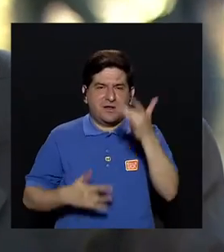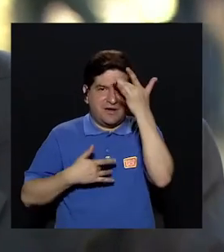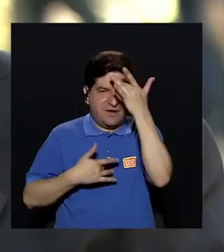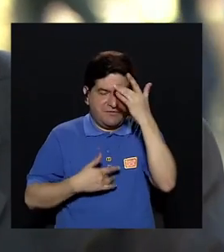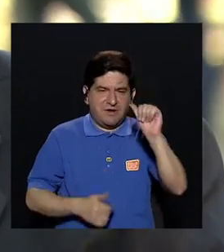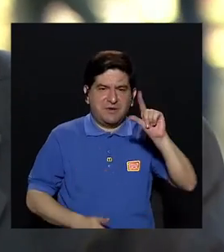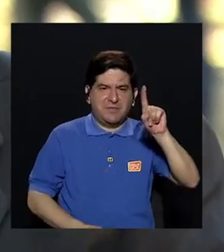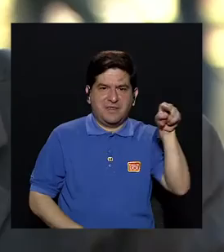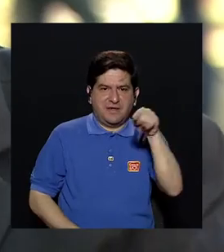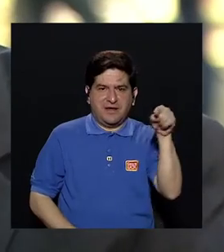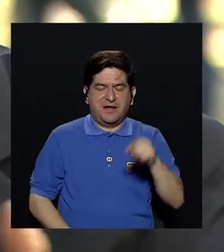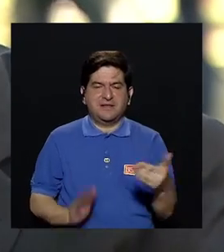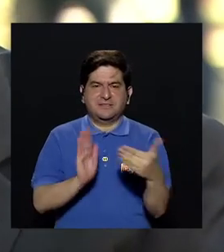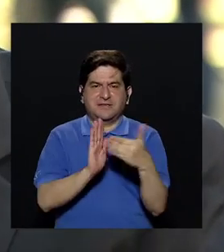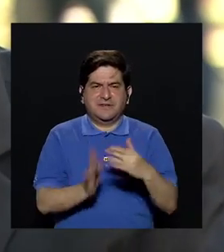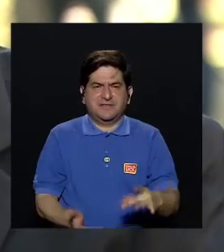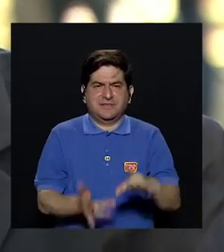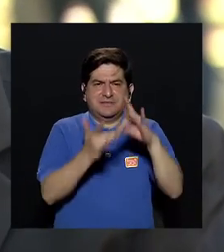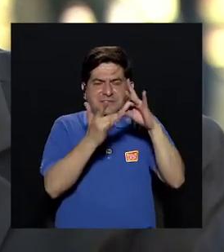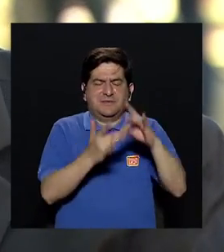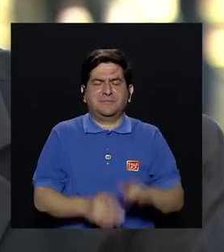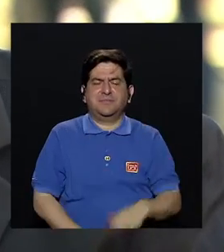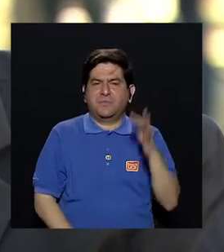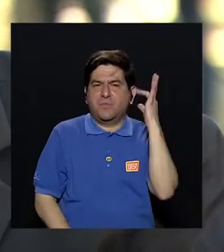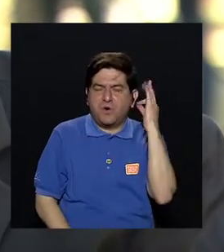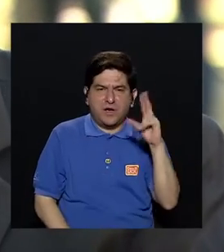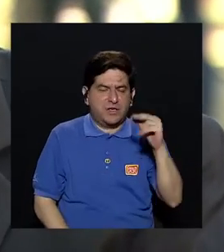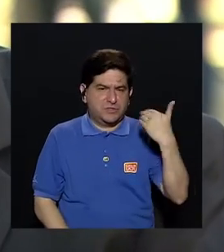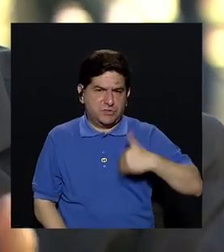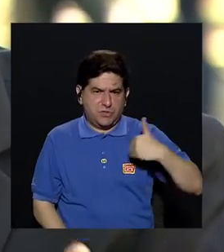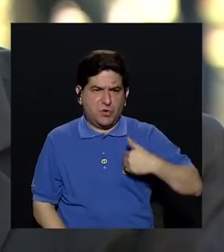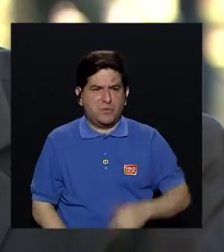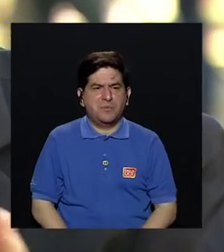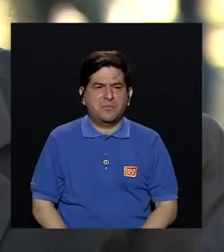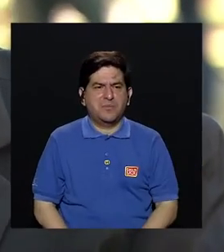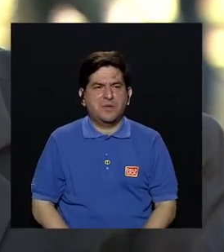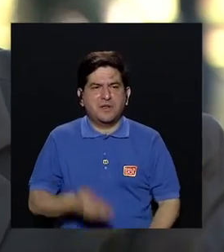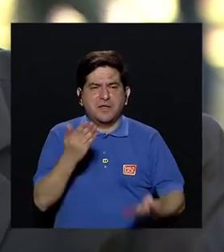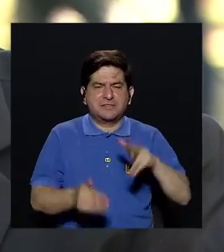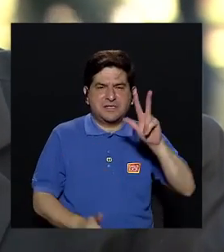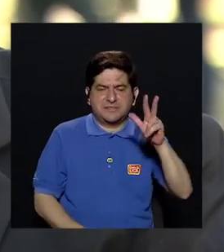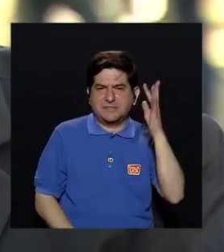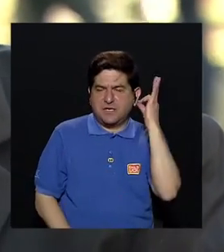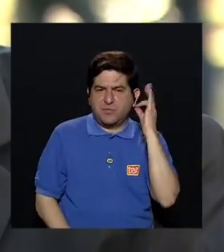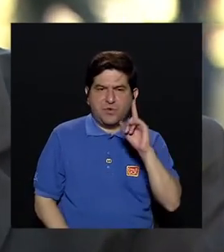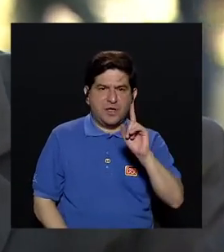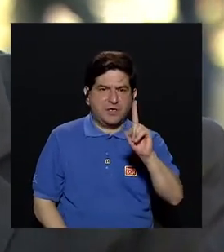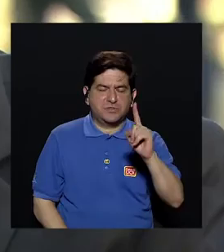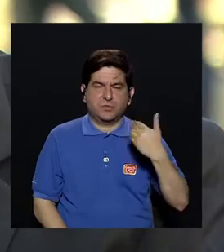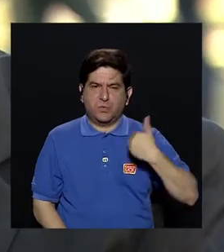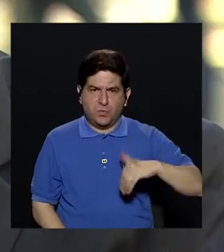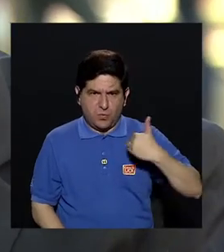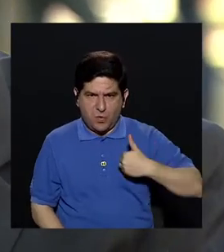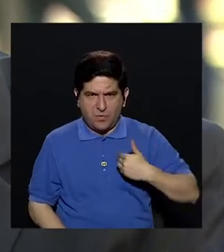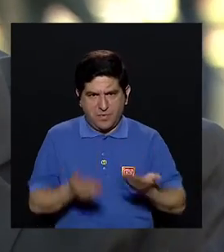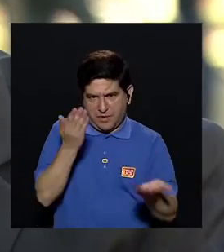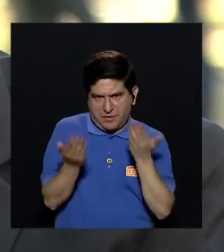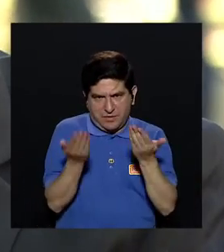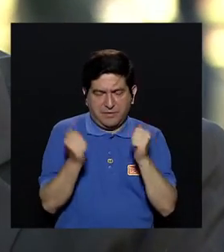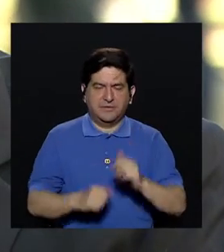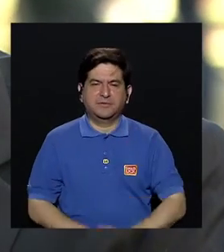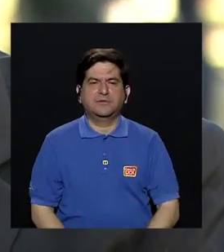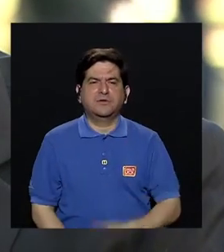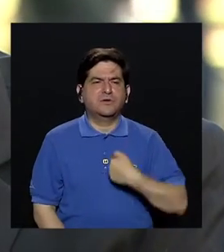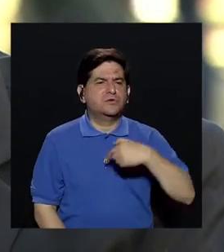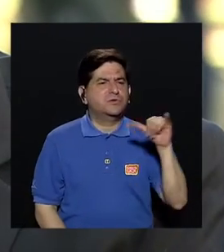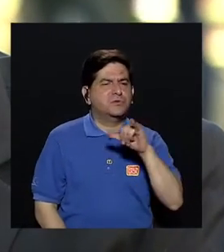afecta más a las mujeres que a los hombres. Alrededor de tres mujeres por cada hombre. Bueno,